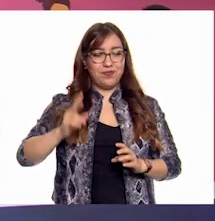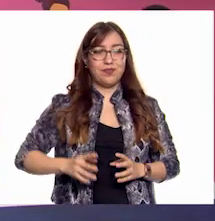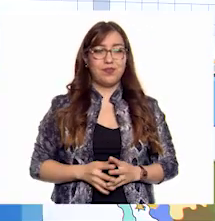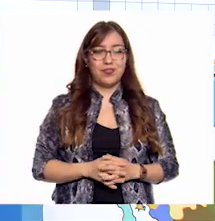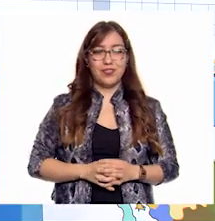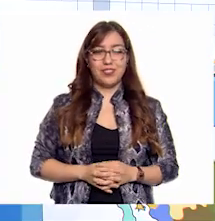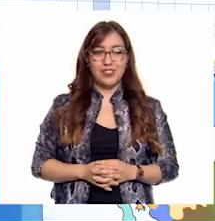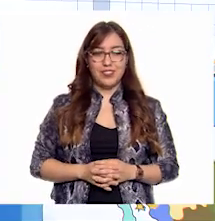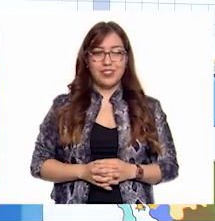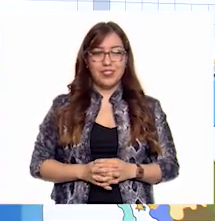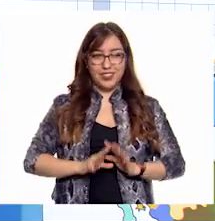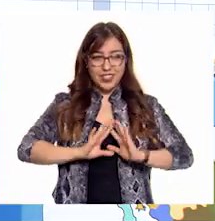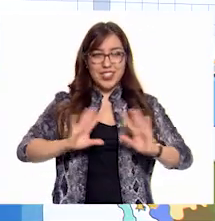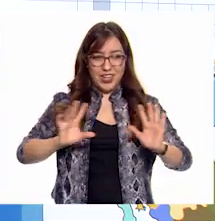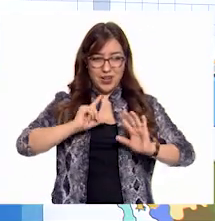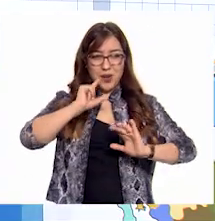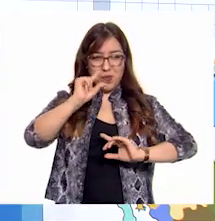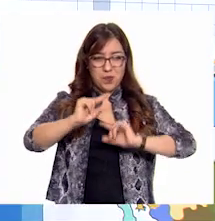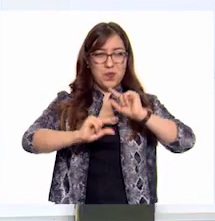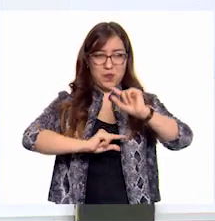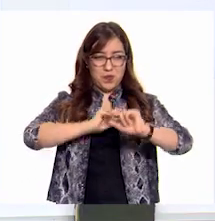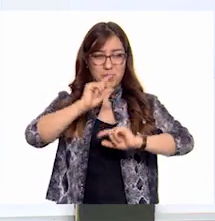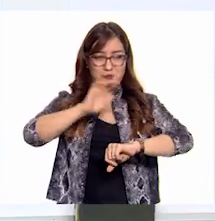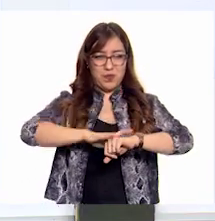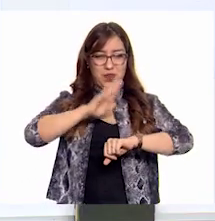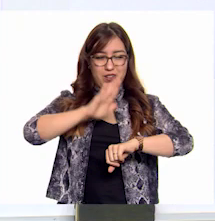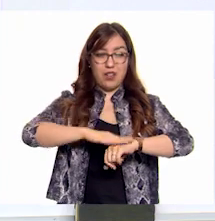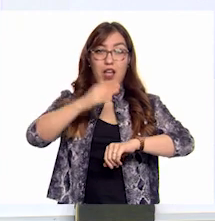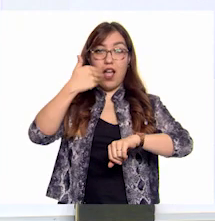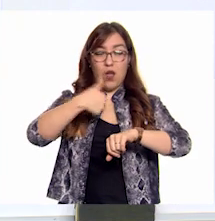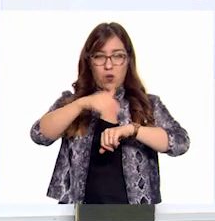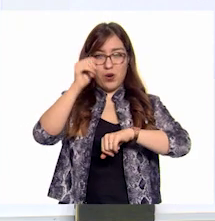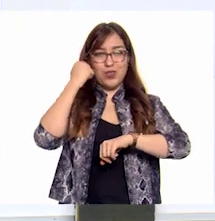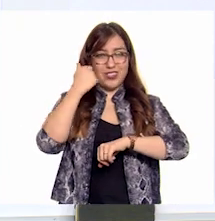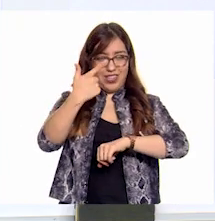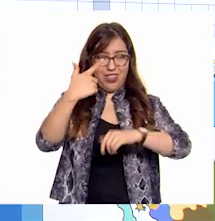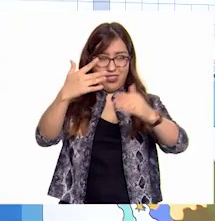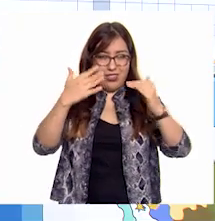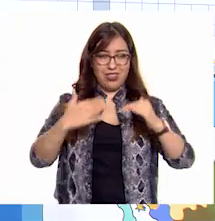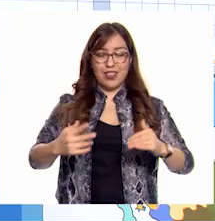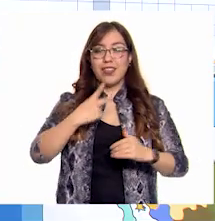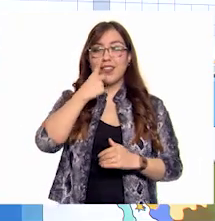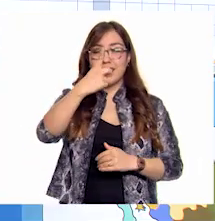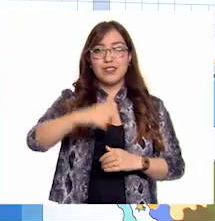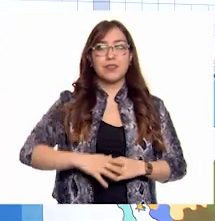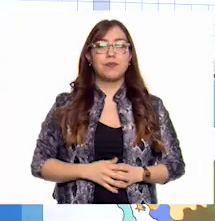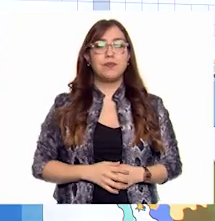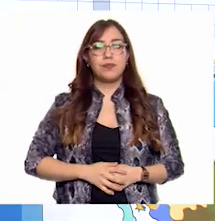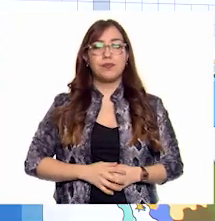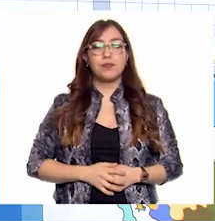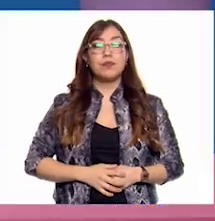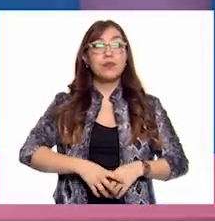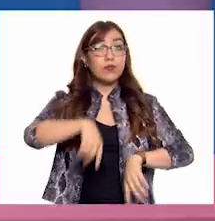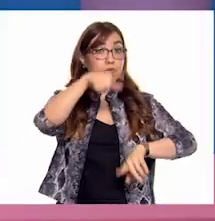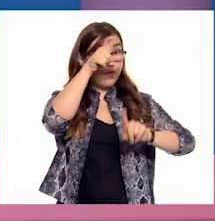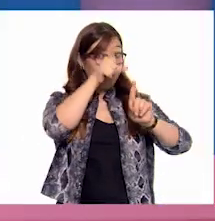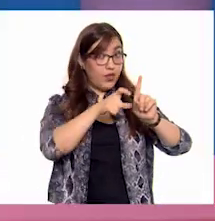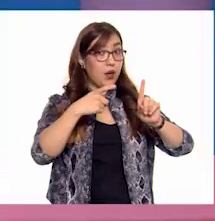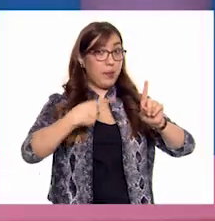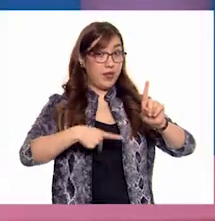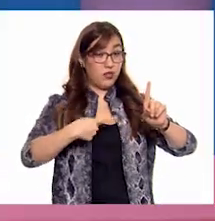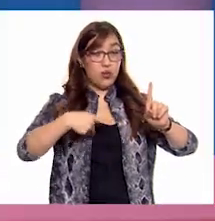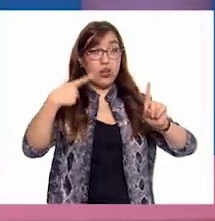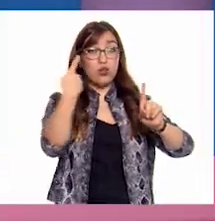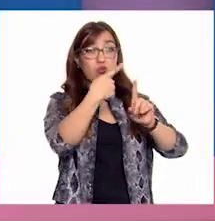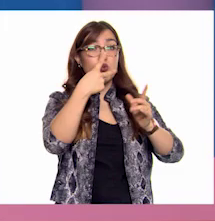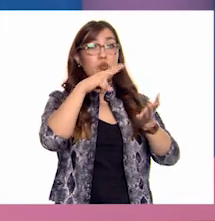bueno que ya casi ya está completada! Pero bueno, vamos a la número siete. Sí. Es el valor que se le otorga a una persona. ¡Ah! ¡Yo sé, yo sé, yo sé!